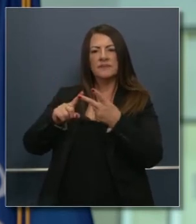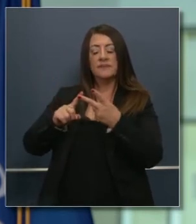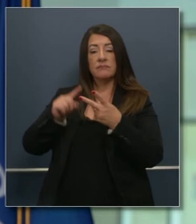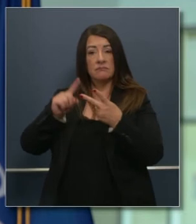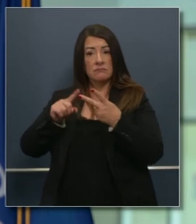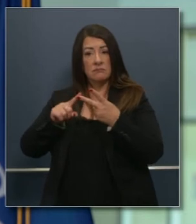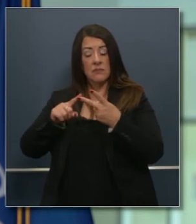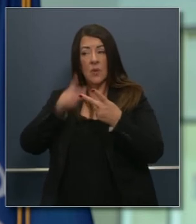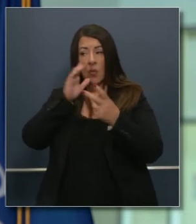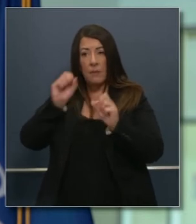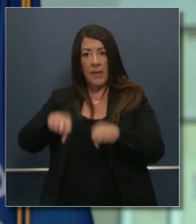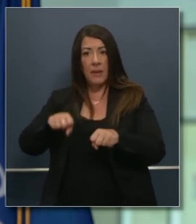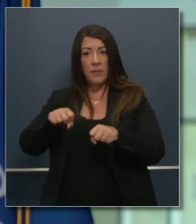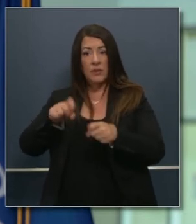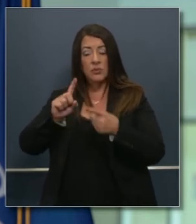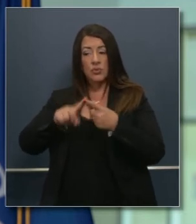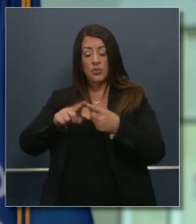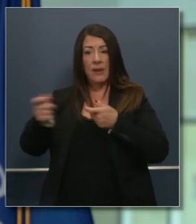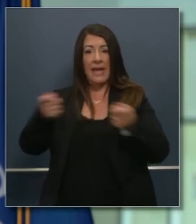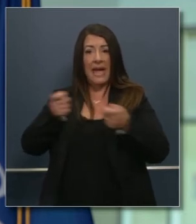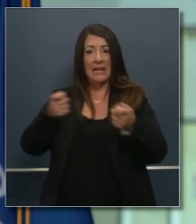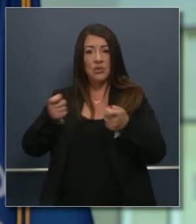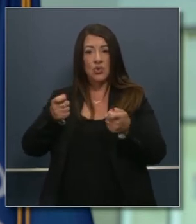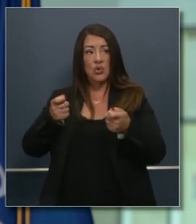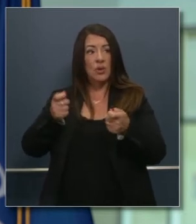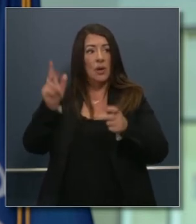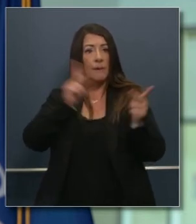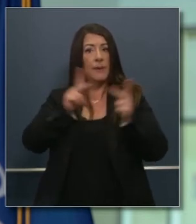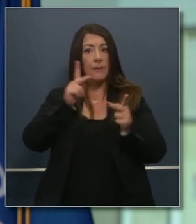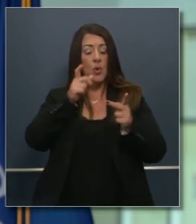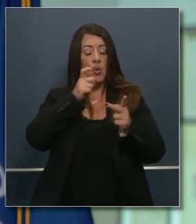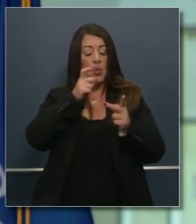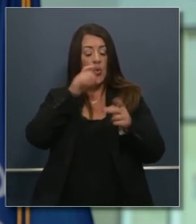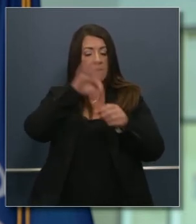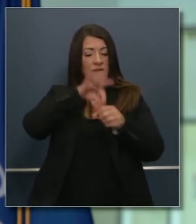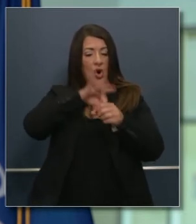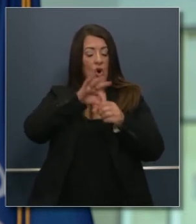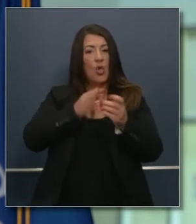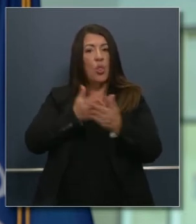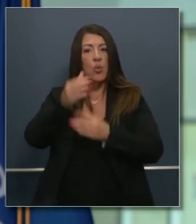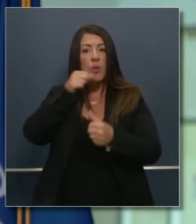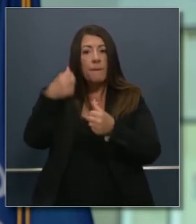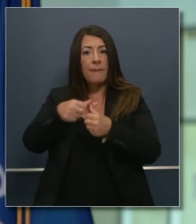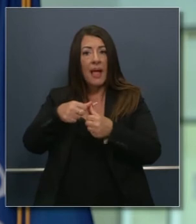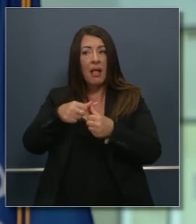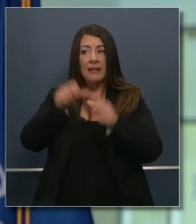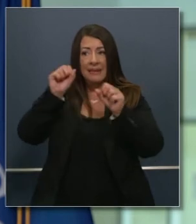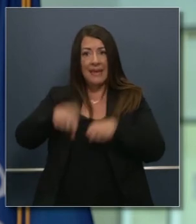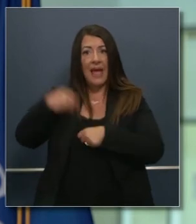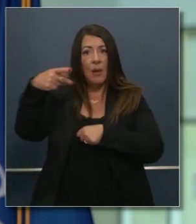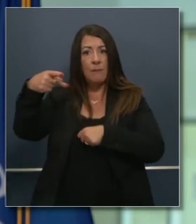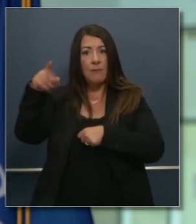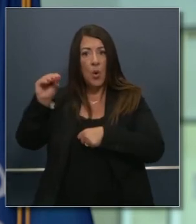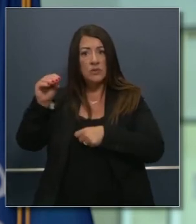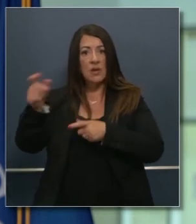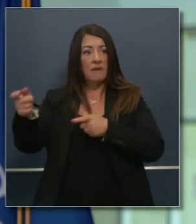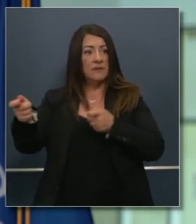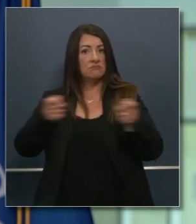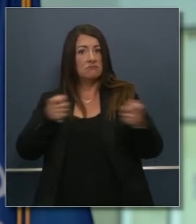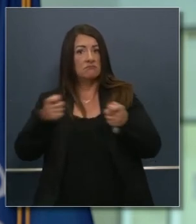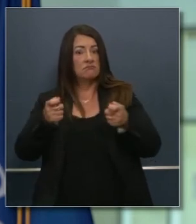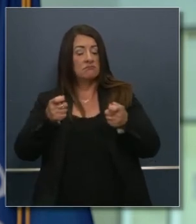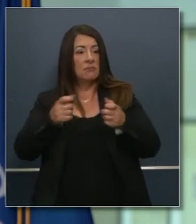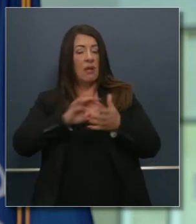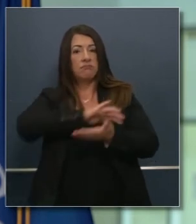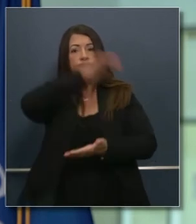se pregunta si pueden entregar las balotas a tiempo para las elecciones hay algo